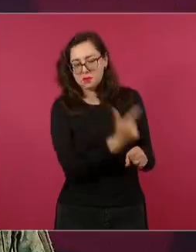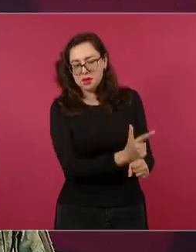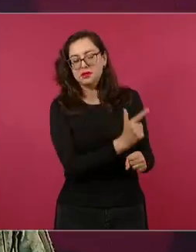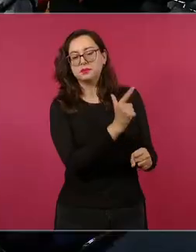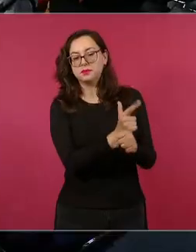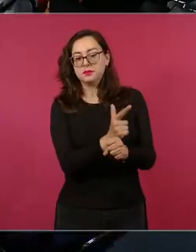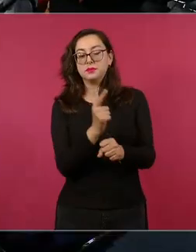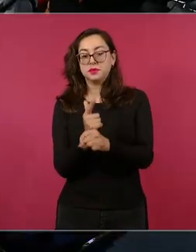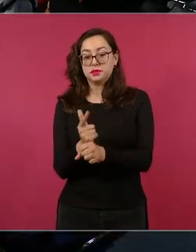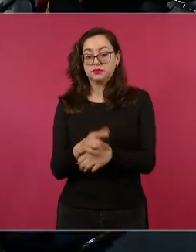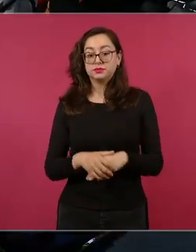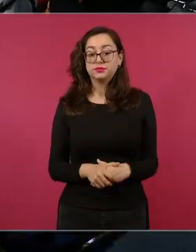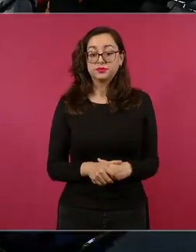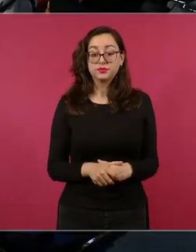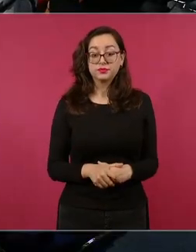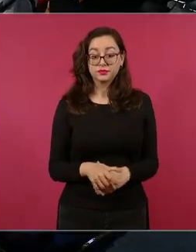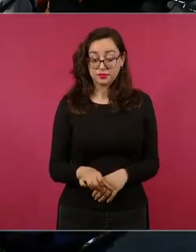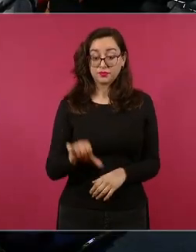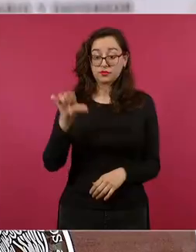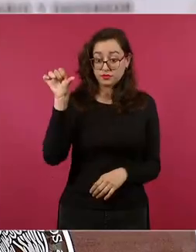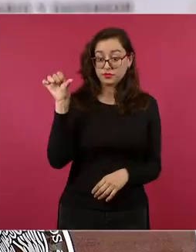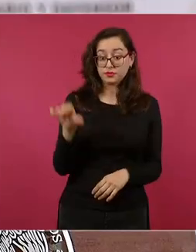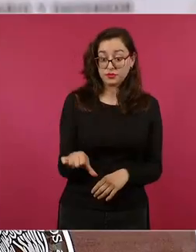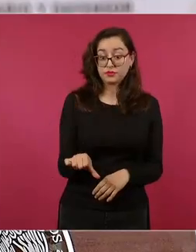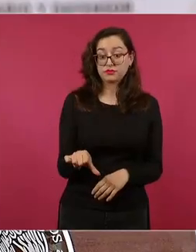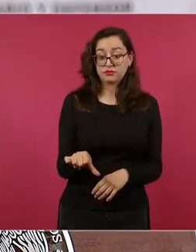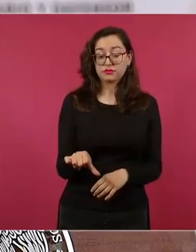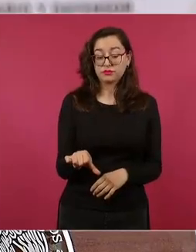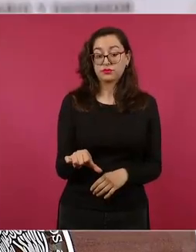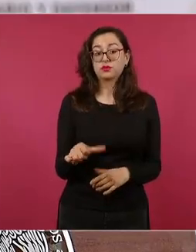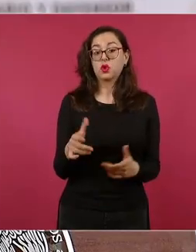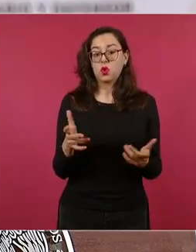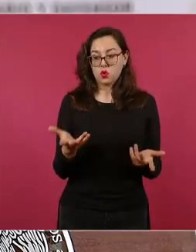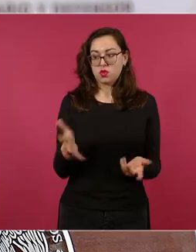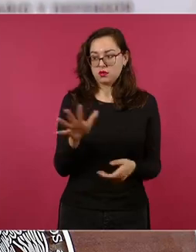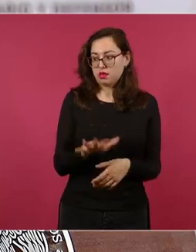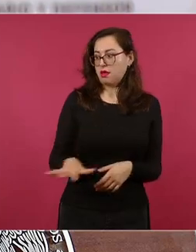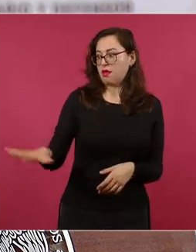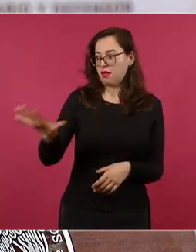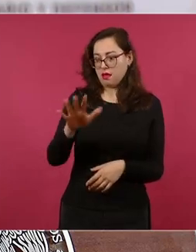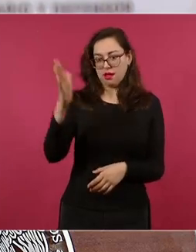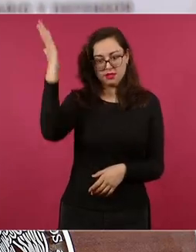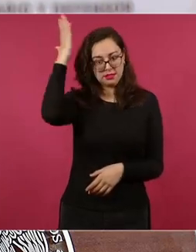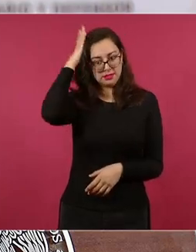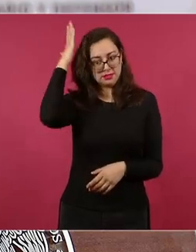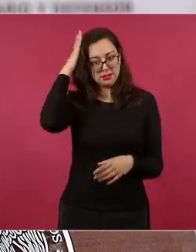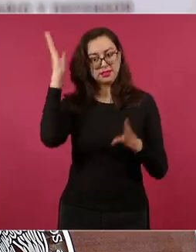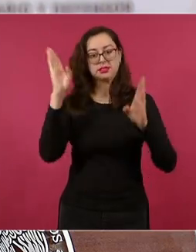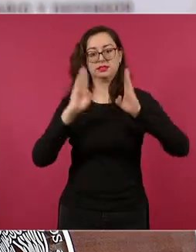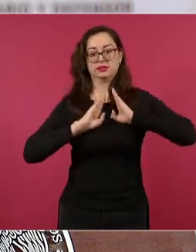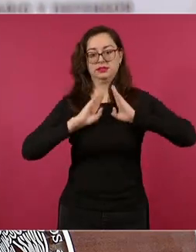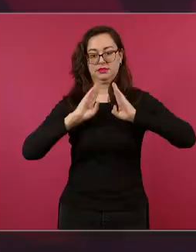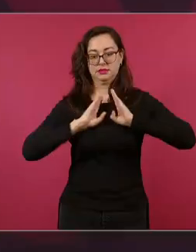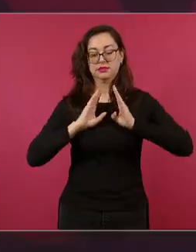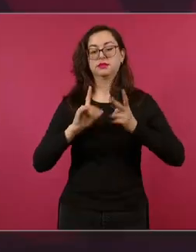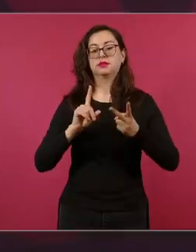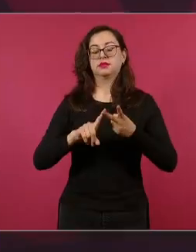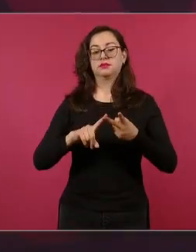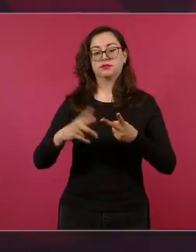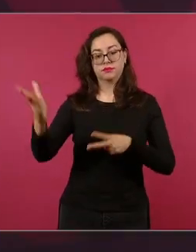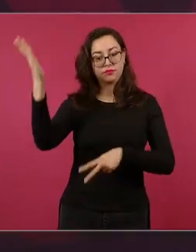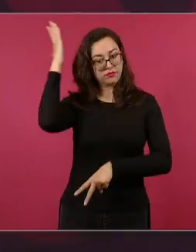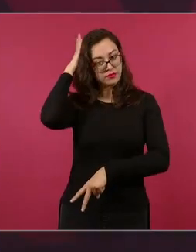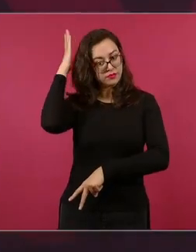el día de hoy ya se situó al comandante de la región al comandante de la 27 zona militar con